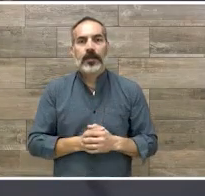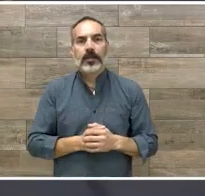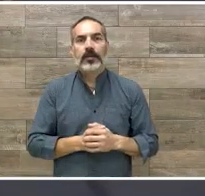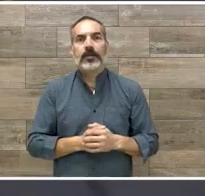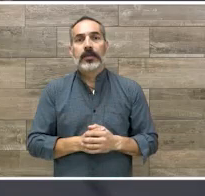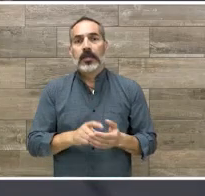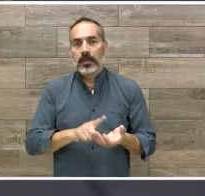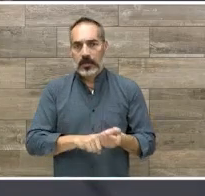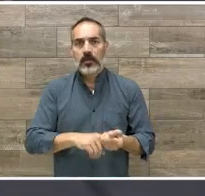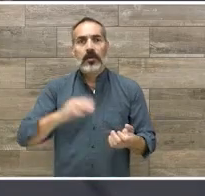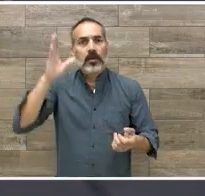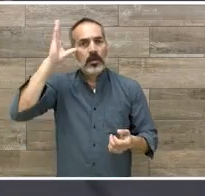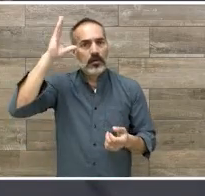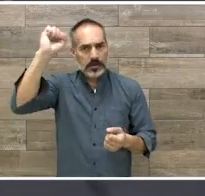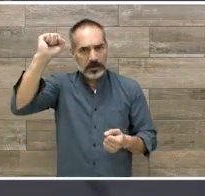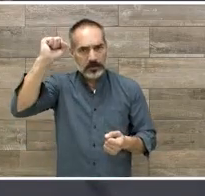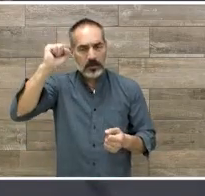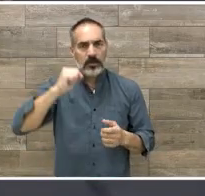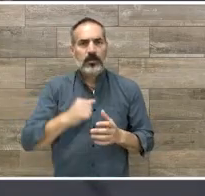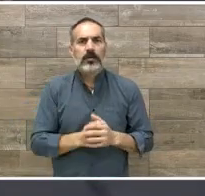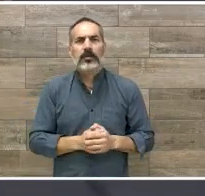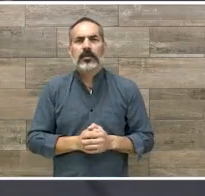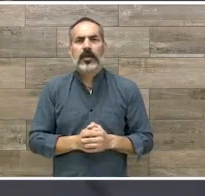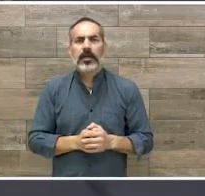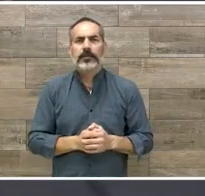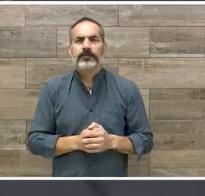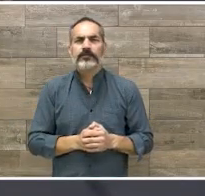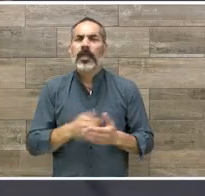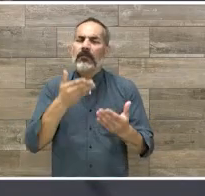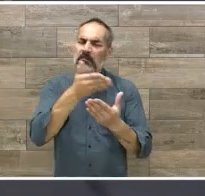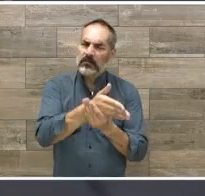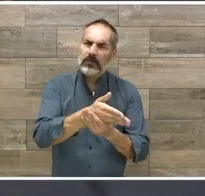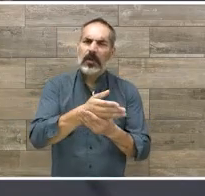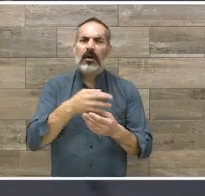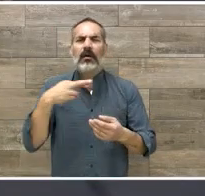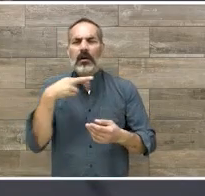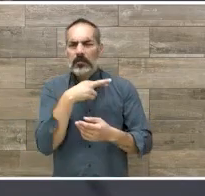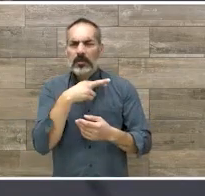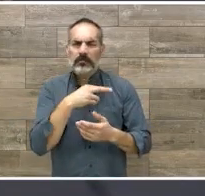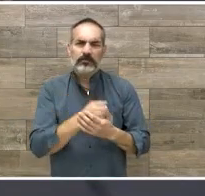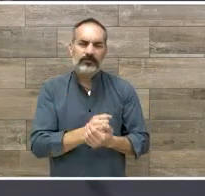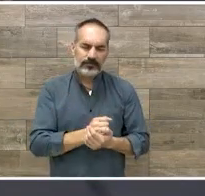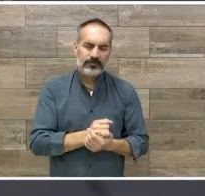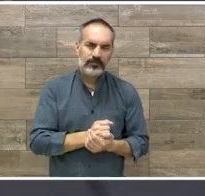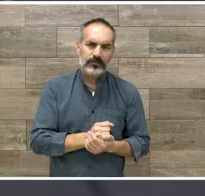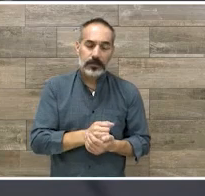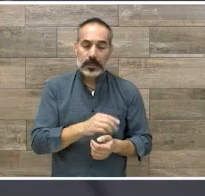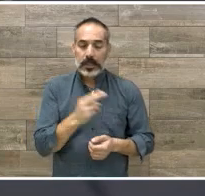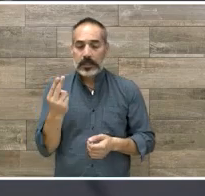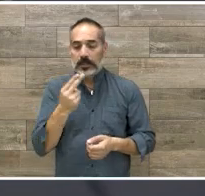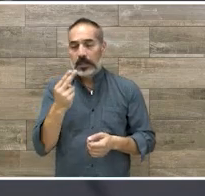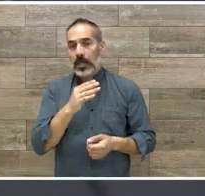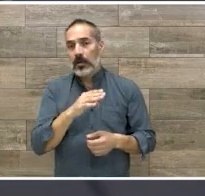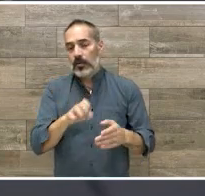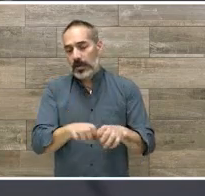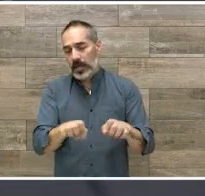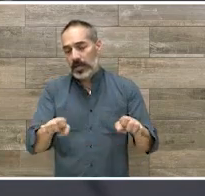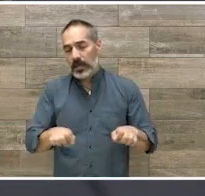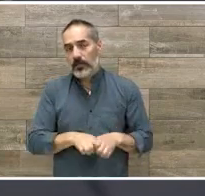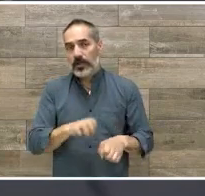concepto de intervención temprana se necesita un equipo de especialistas en